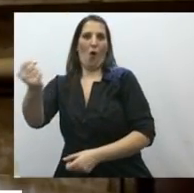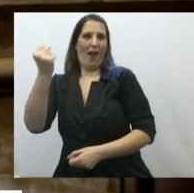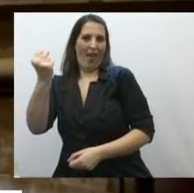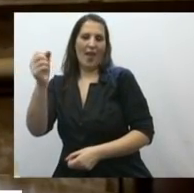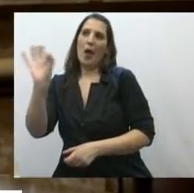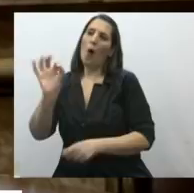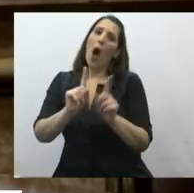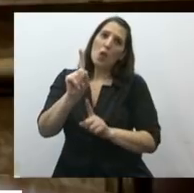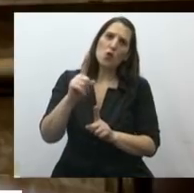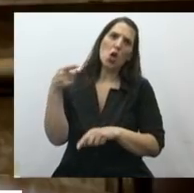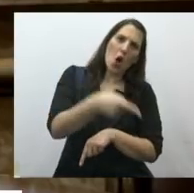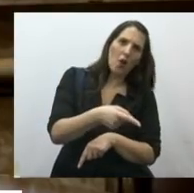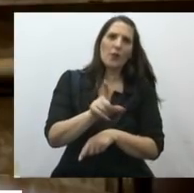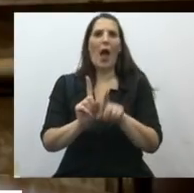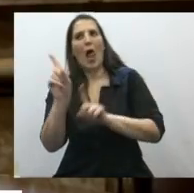en contra.